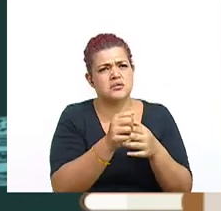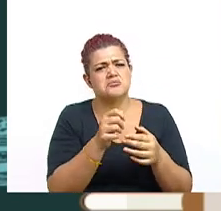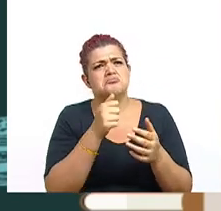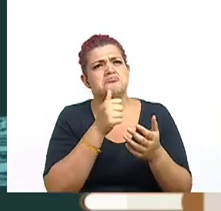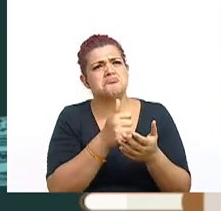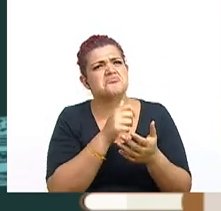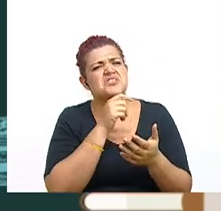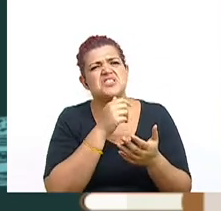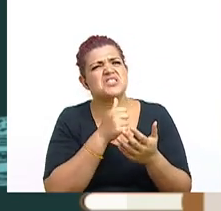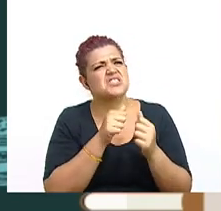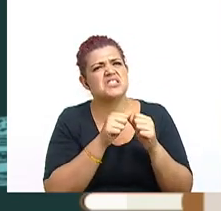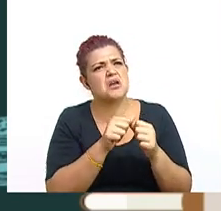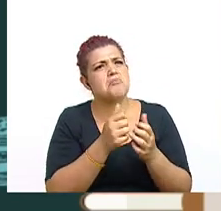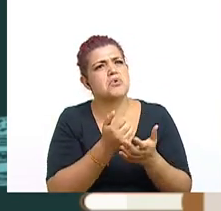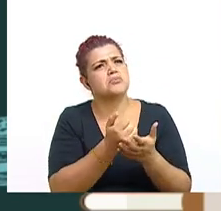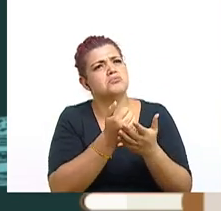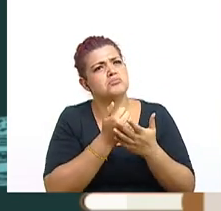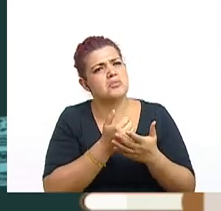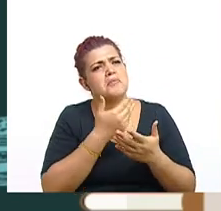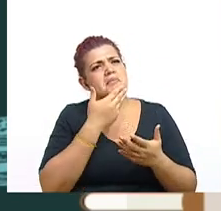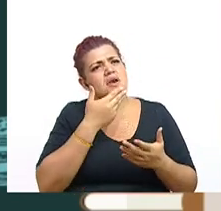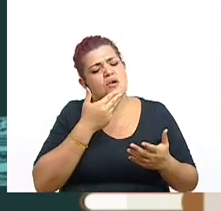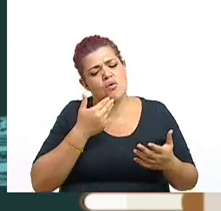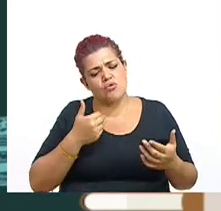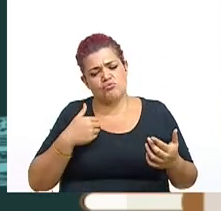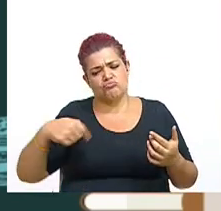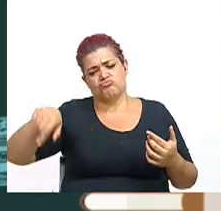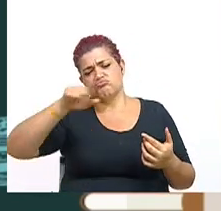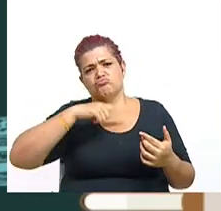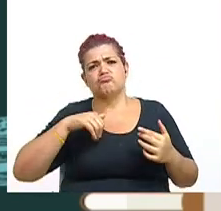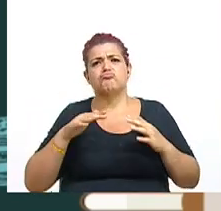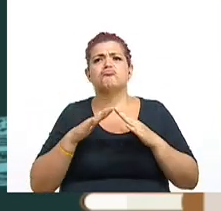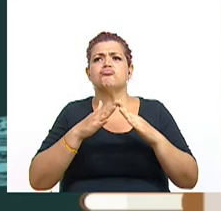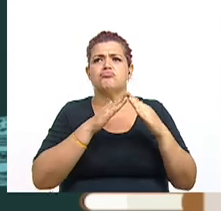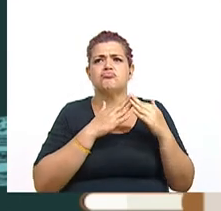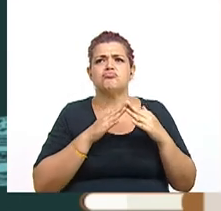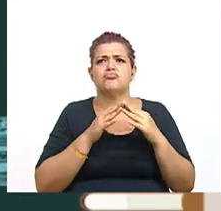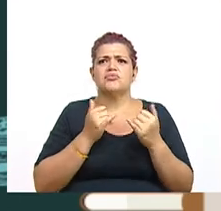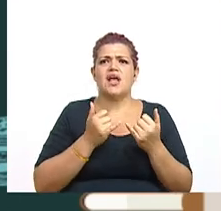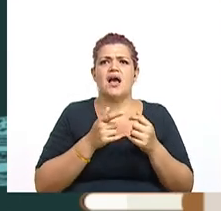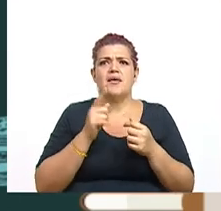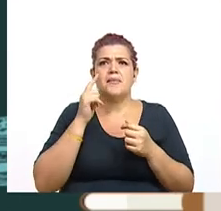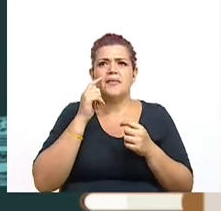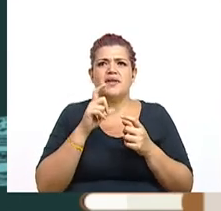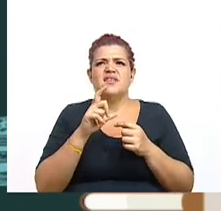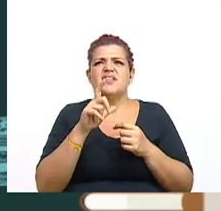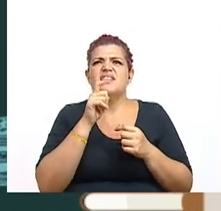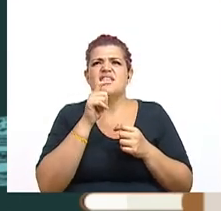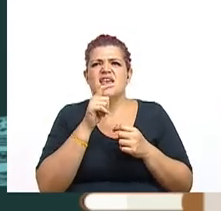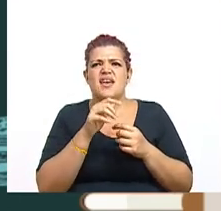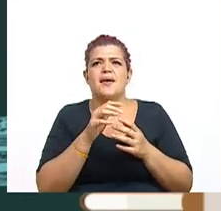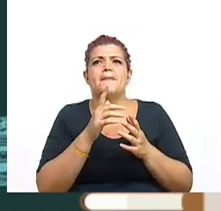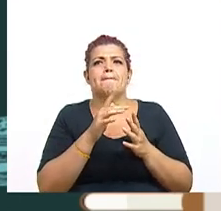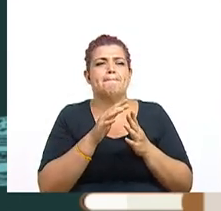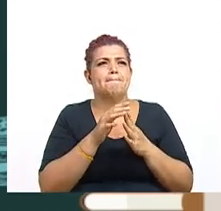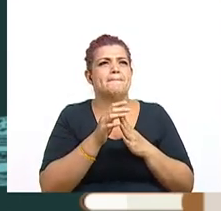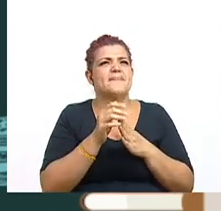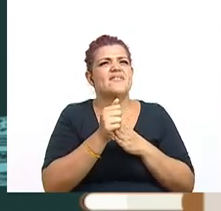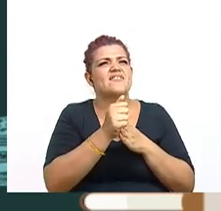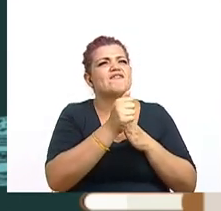una mejor sociedad. Vamos a verla por acá. Ya casi va a aparecer aquí a un costado nuestra influencer. Ahí está.